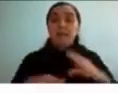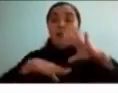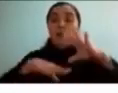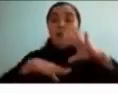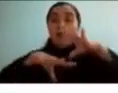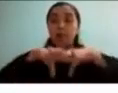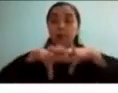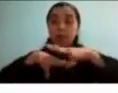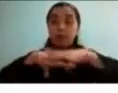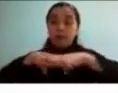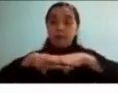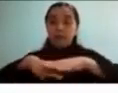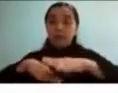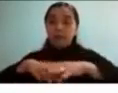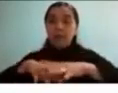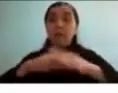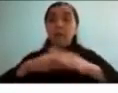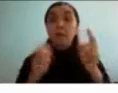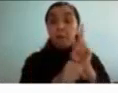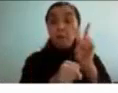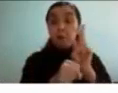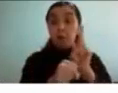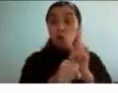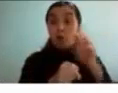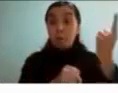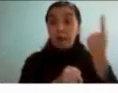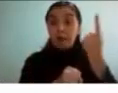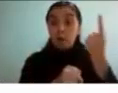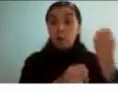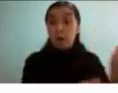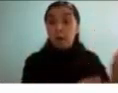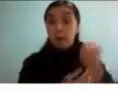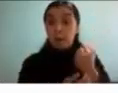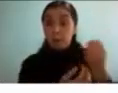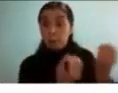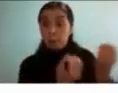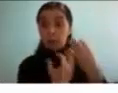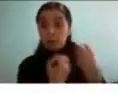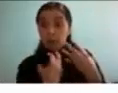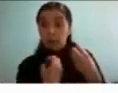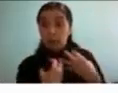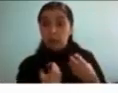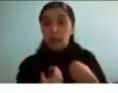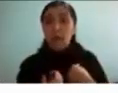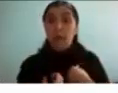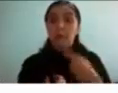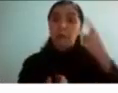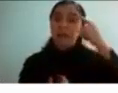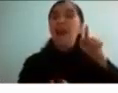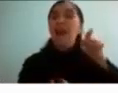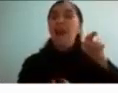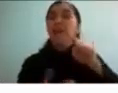que estuve con profesores particulares porque pensaban que tenía un problema en matemáticas me pasaban cosas de este tipo